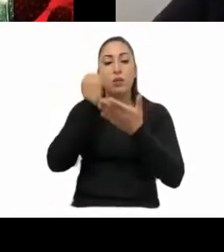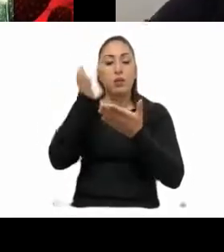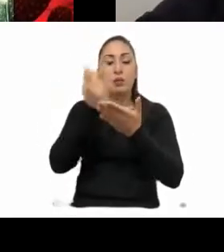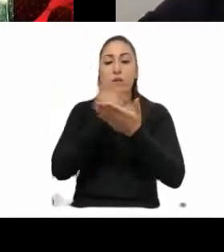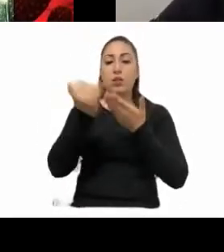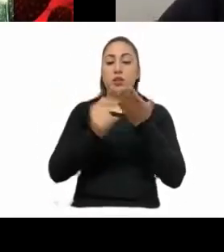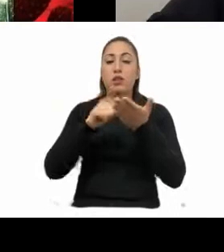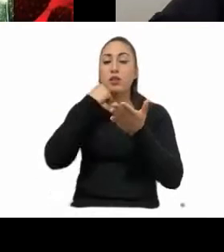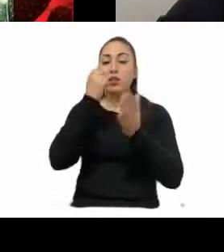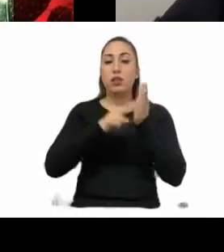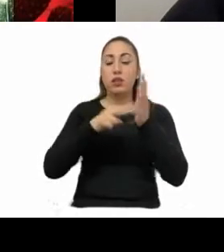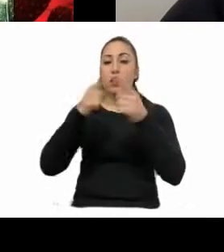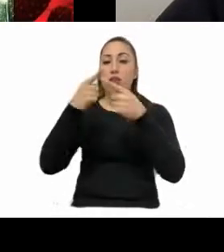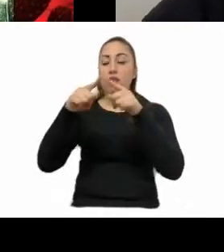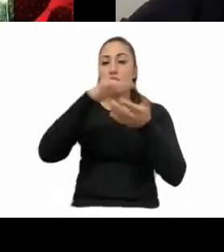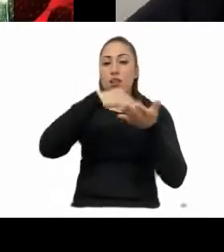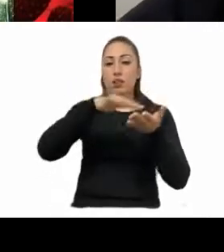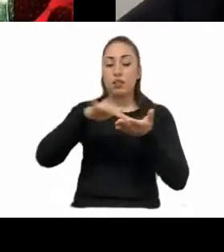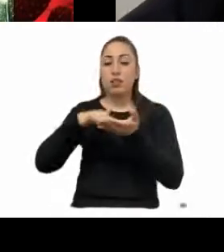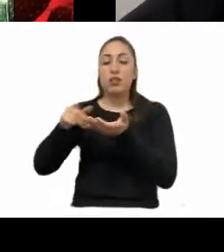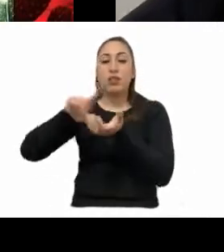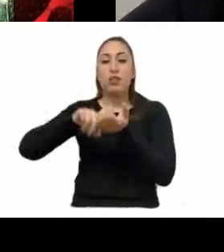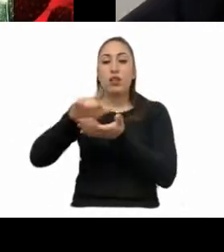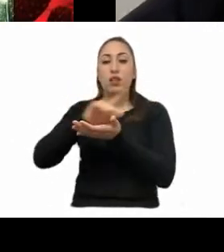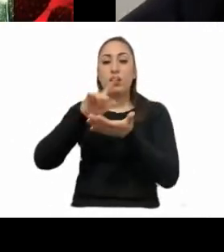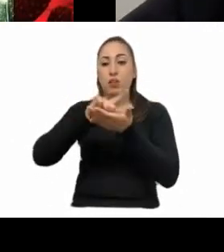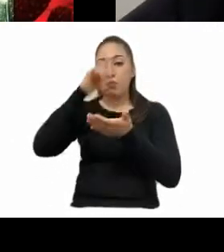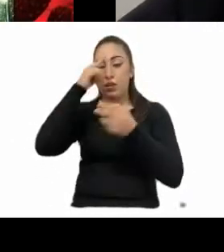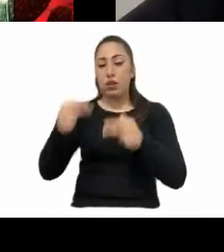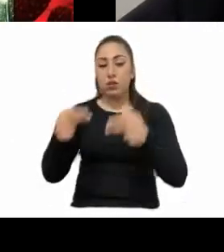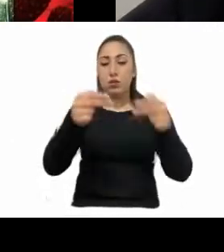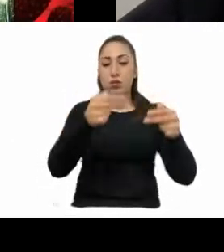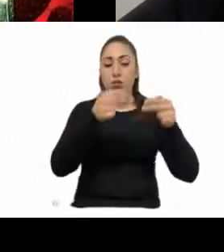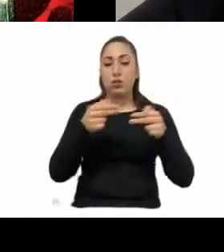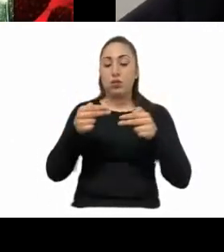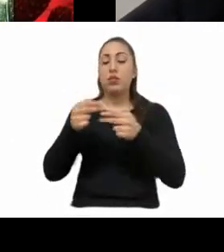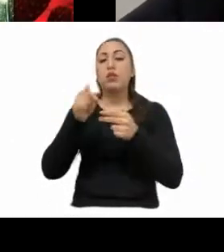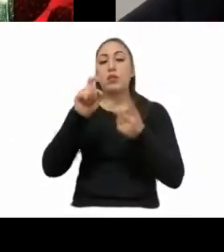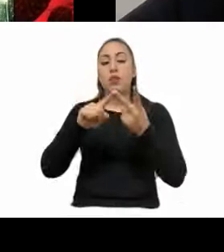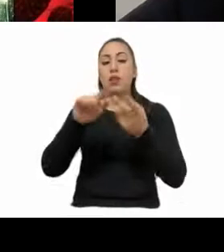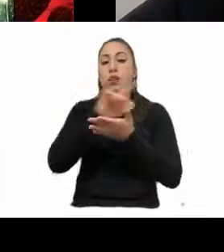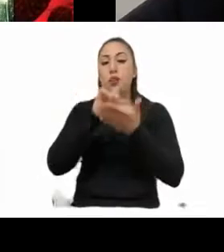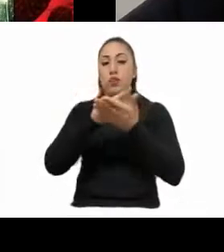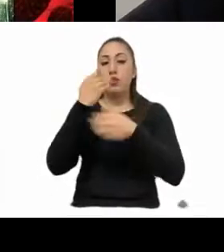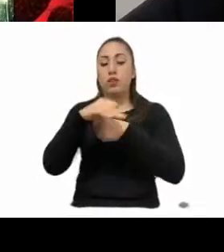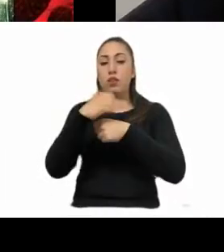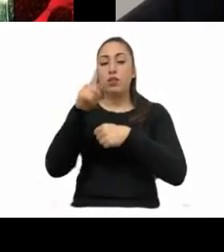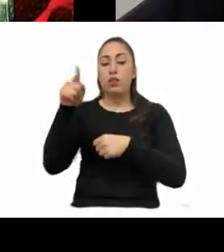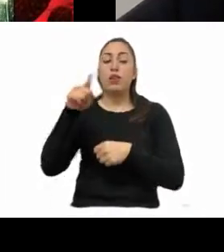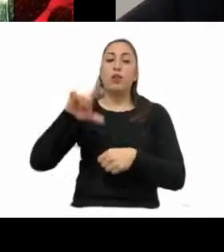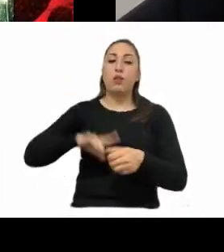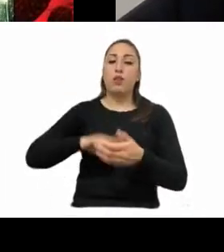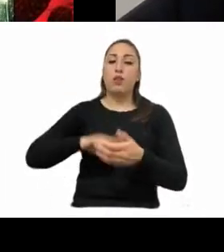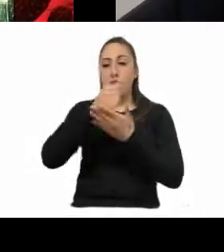reforman diversas disposiciones a la ley de establecimientos mercantiles y a la ley orgánica del poder ejecutivo de la